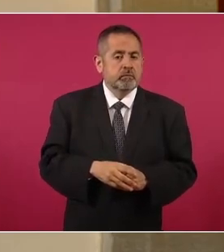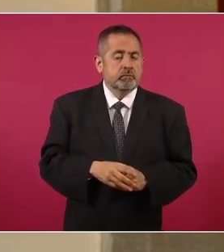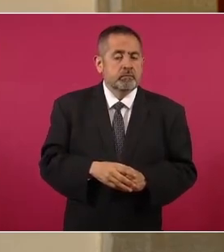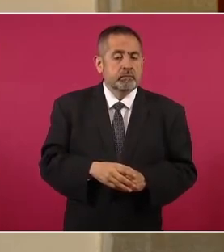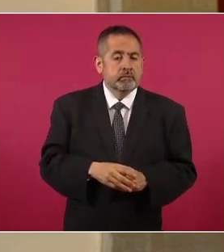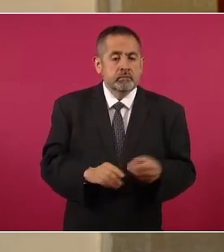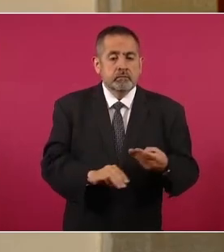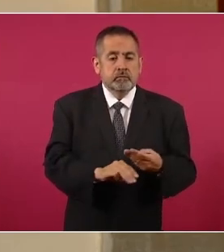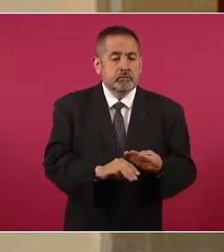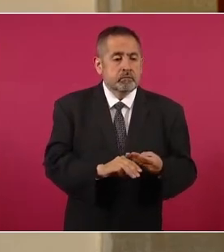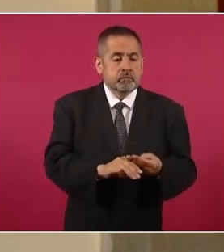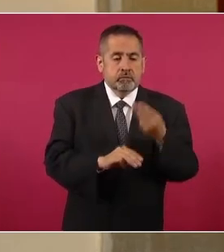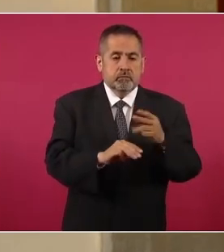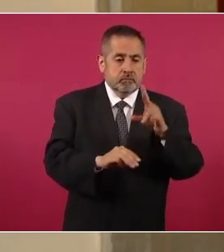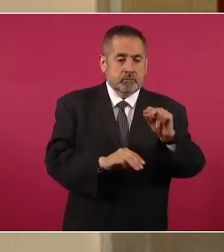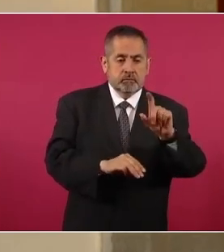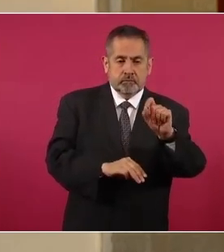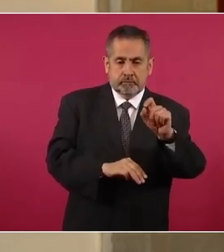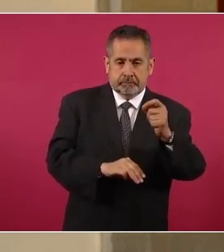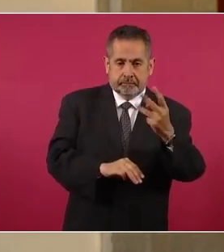En contra, 23.